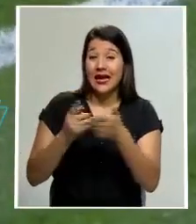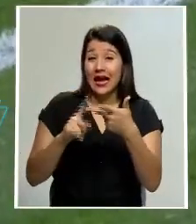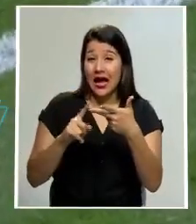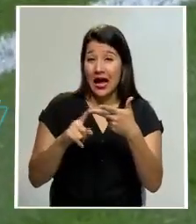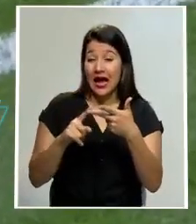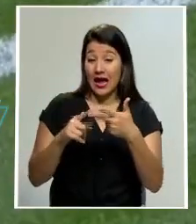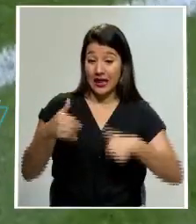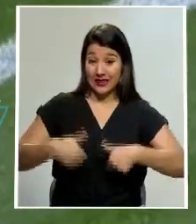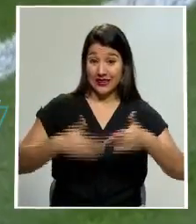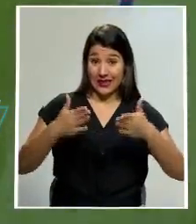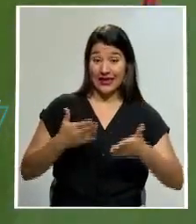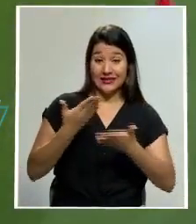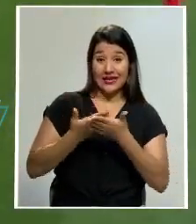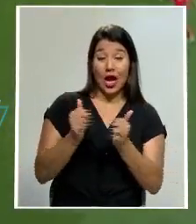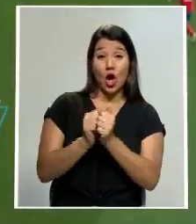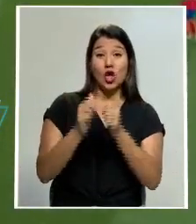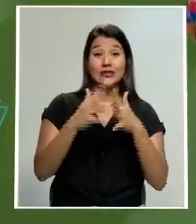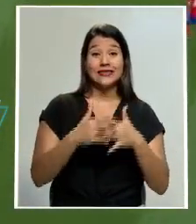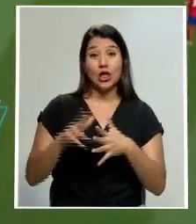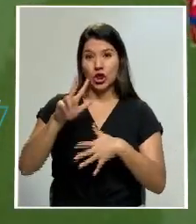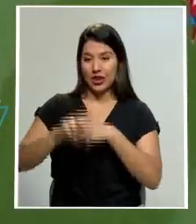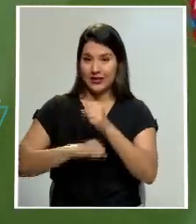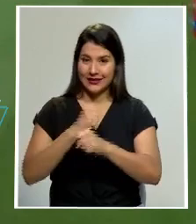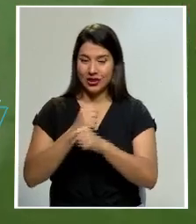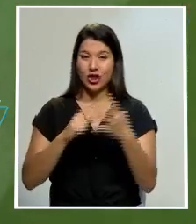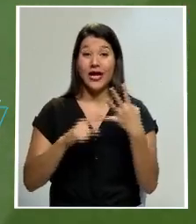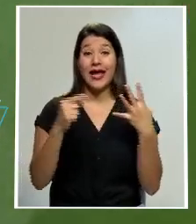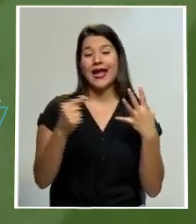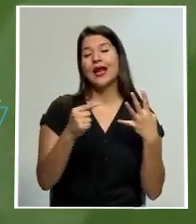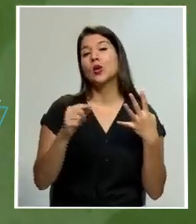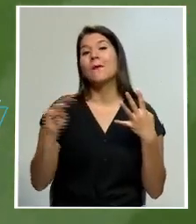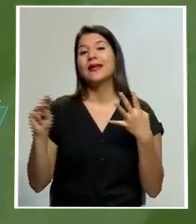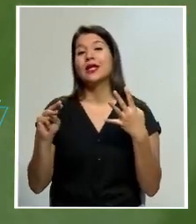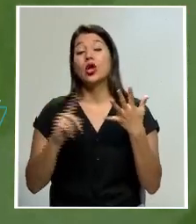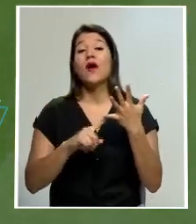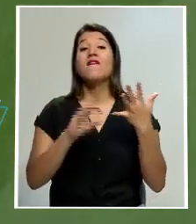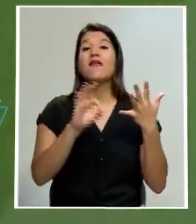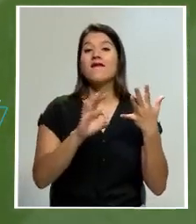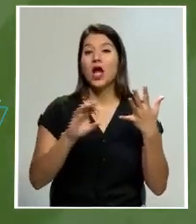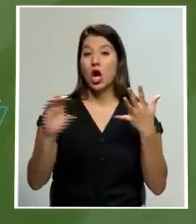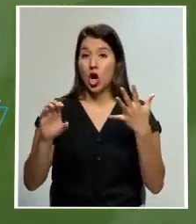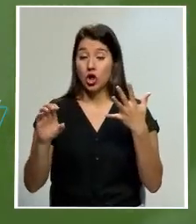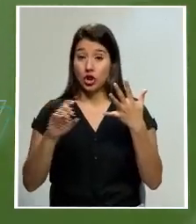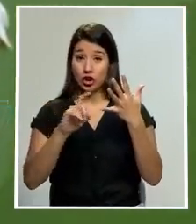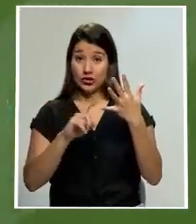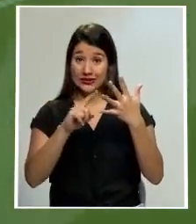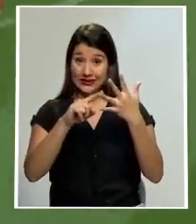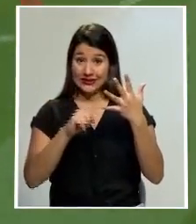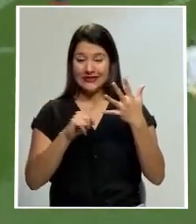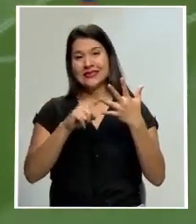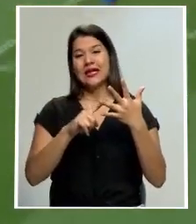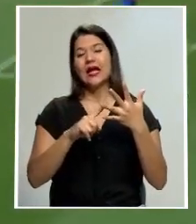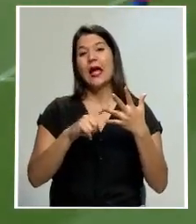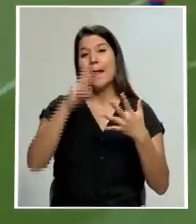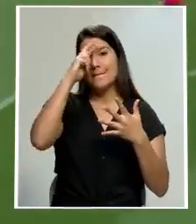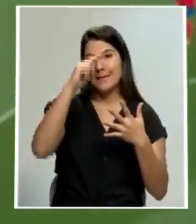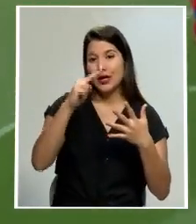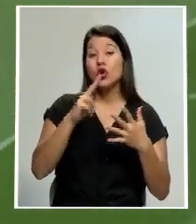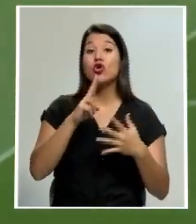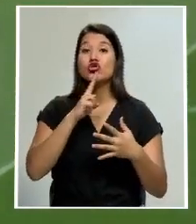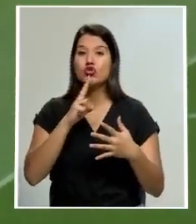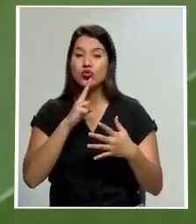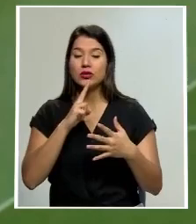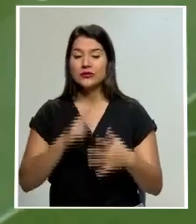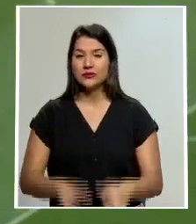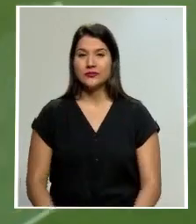frente de Estados Unidos, mientras que Gerardo Martino y Fabián Coito acumularán más de dos años y medio al frente de México y Honduras respectivamente.